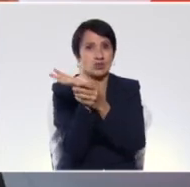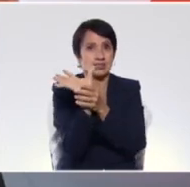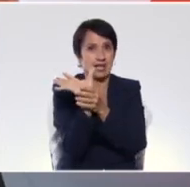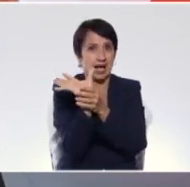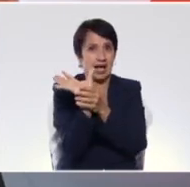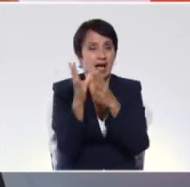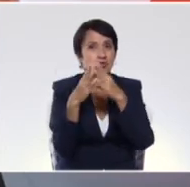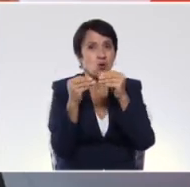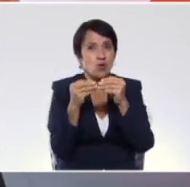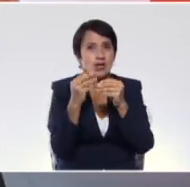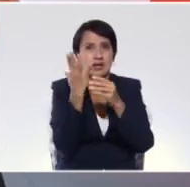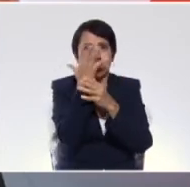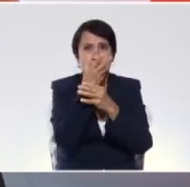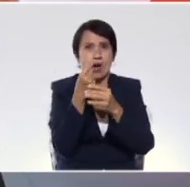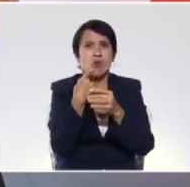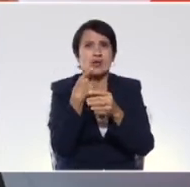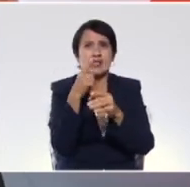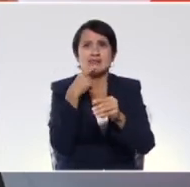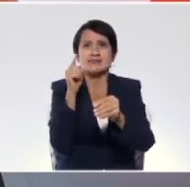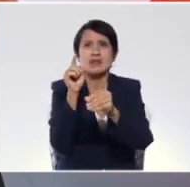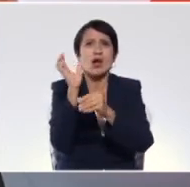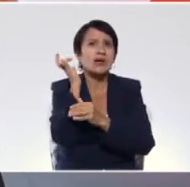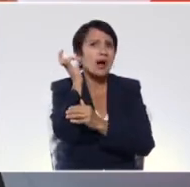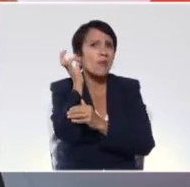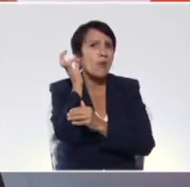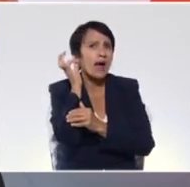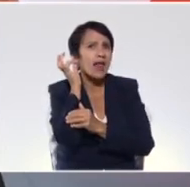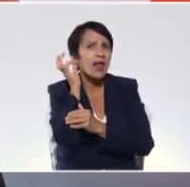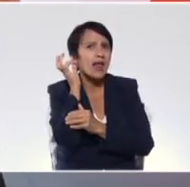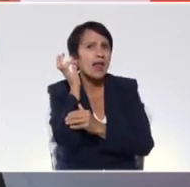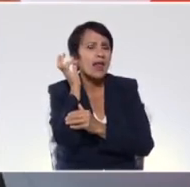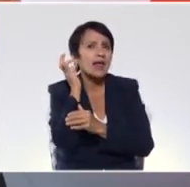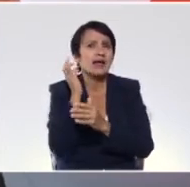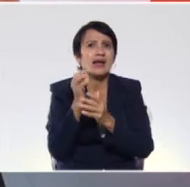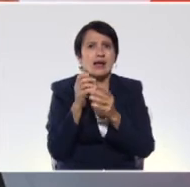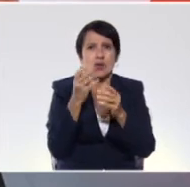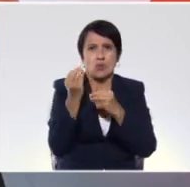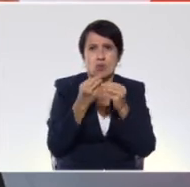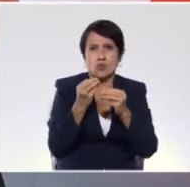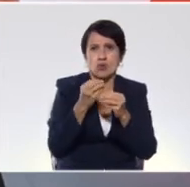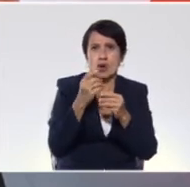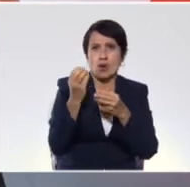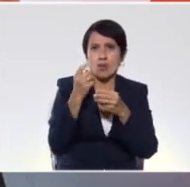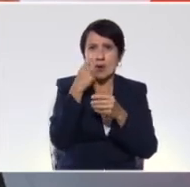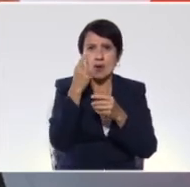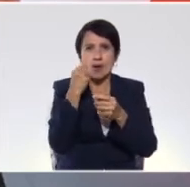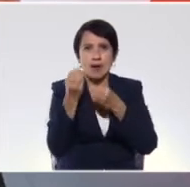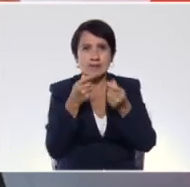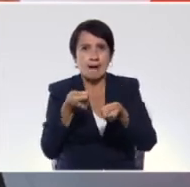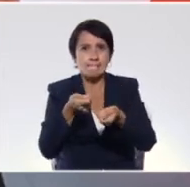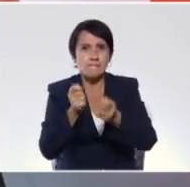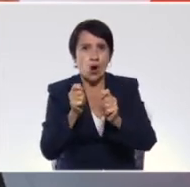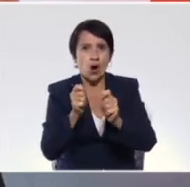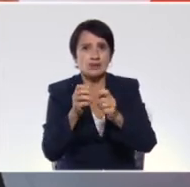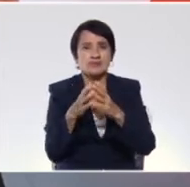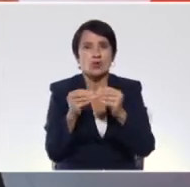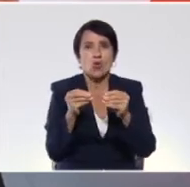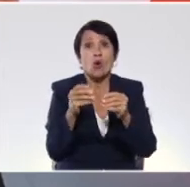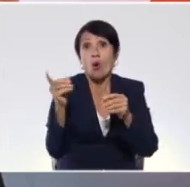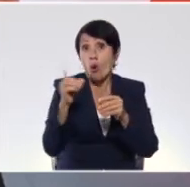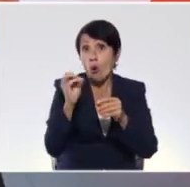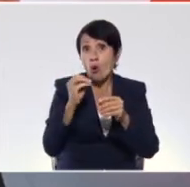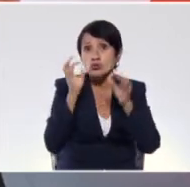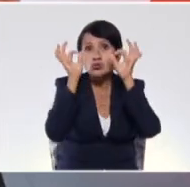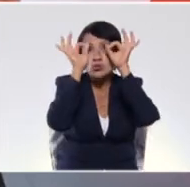¿eh? Qué hermosura decirle eso a una chica, ¿ah, Yelixa? Un buen piropo, como decimos coloquialmente. O